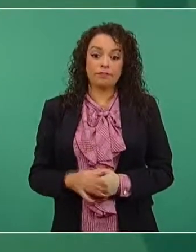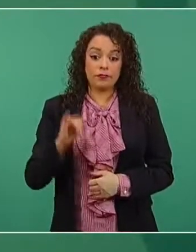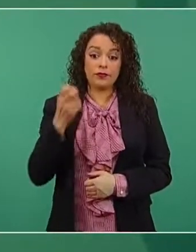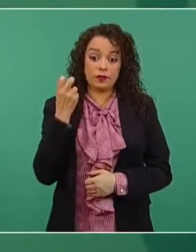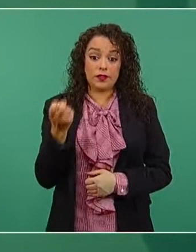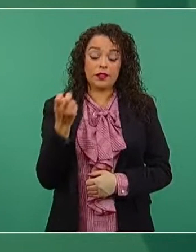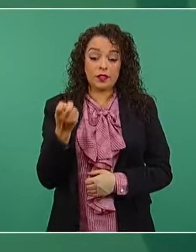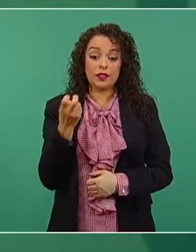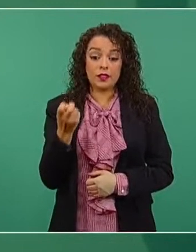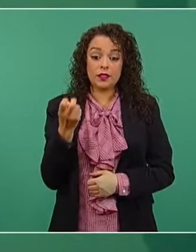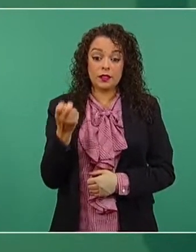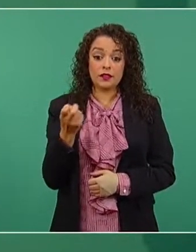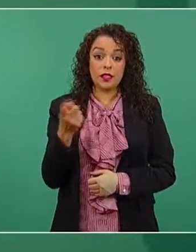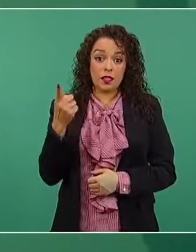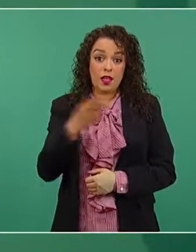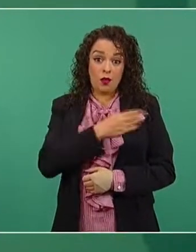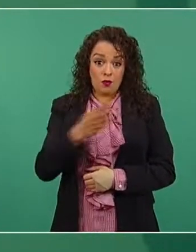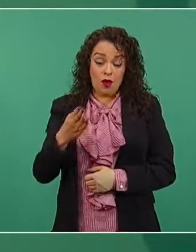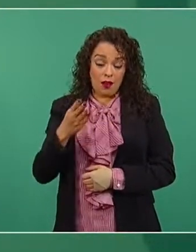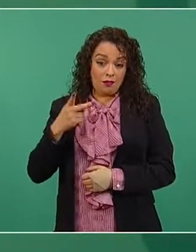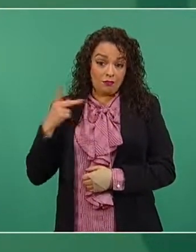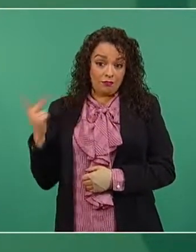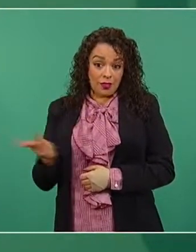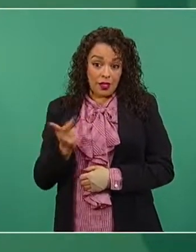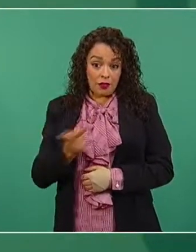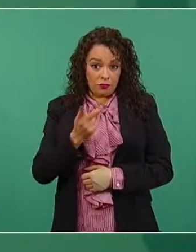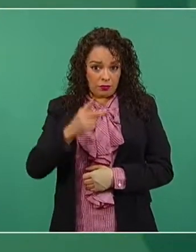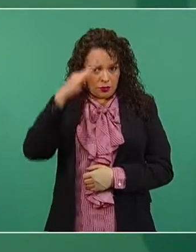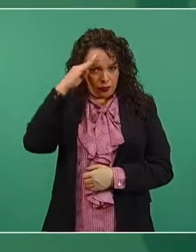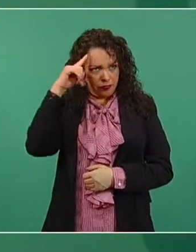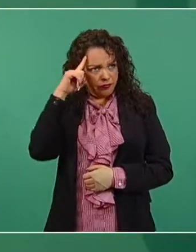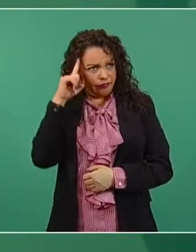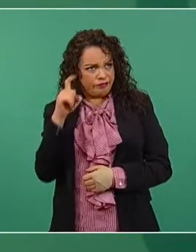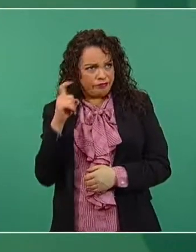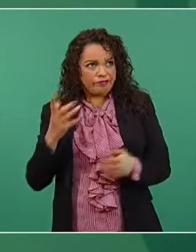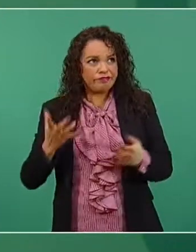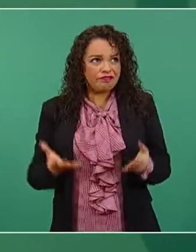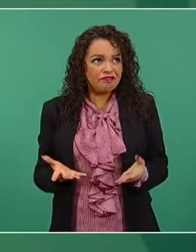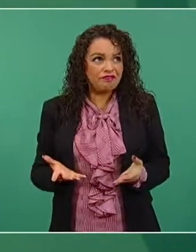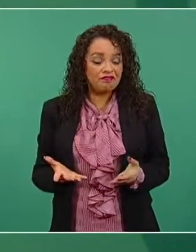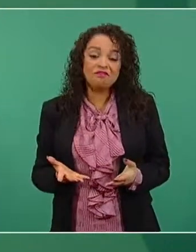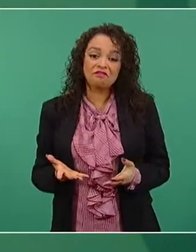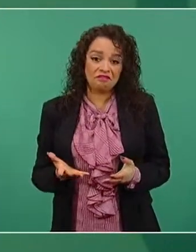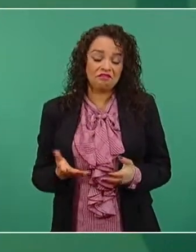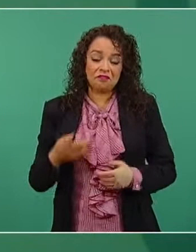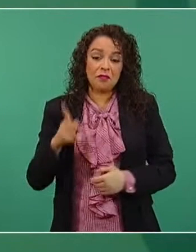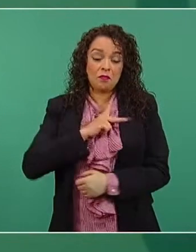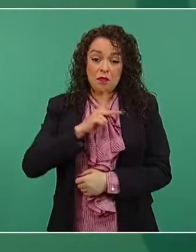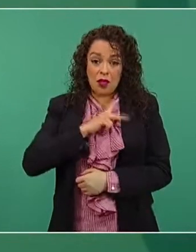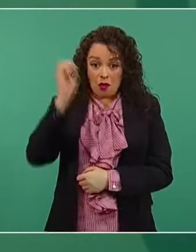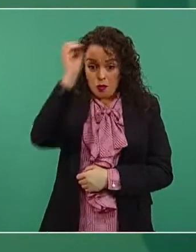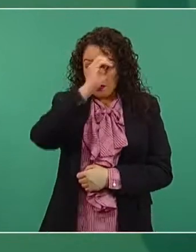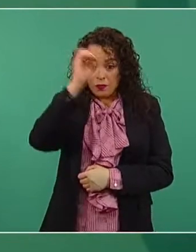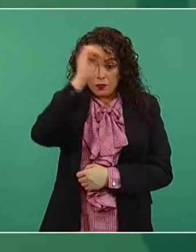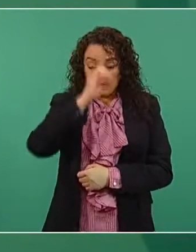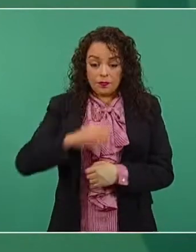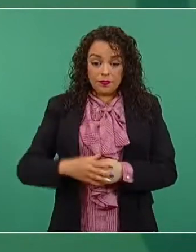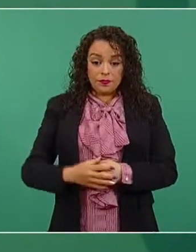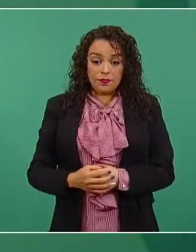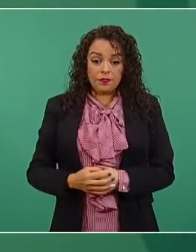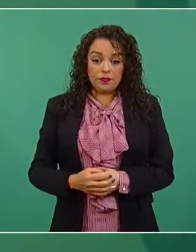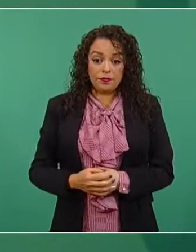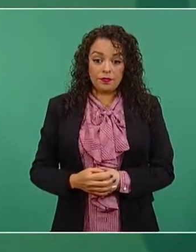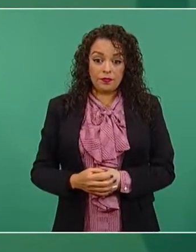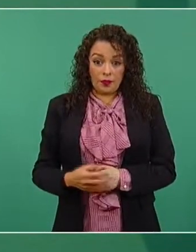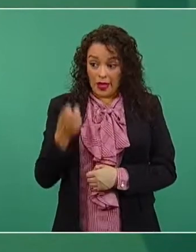bueno de preguntarse, ¿no? Y creo que no es